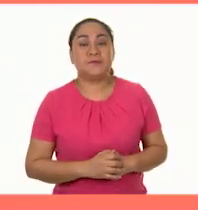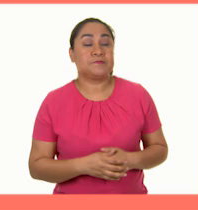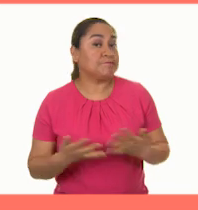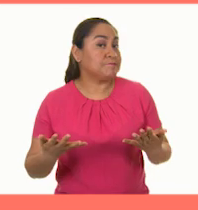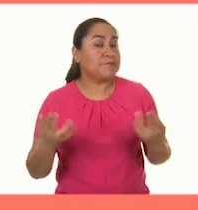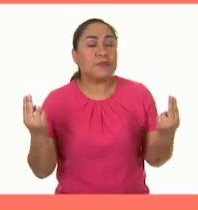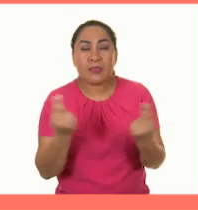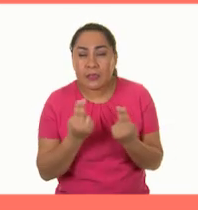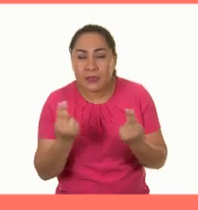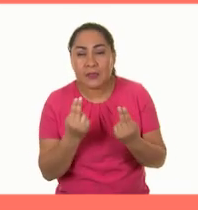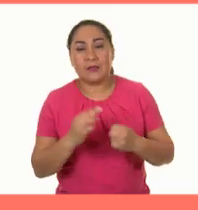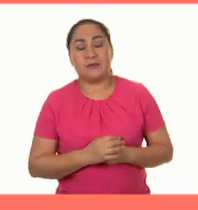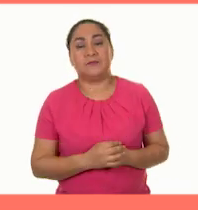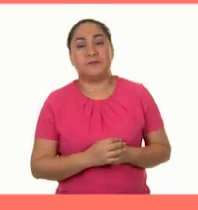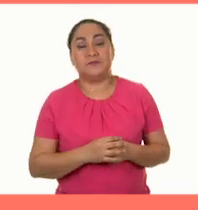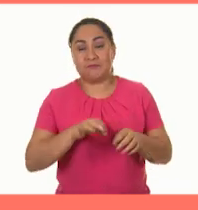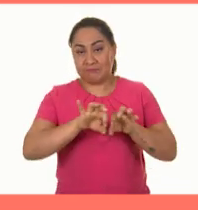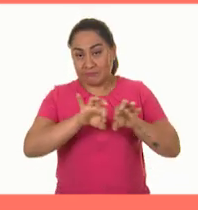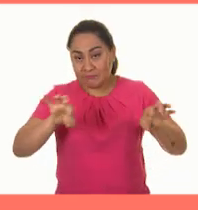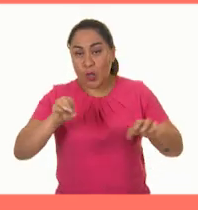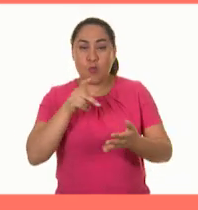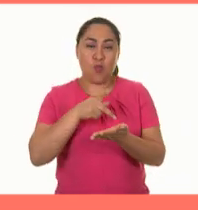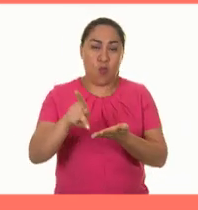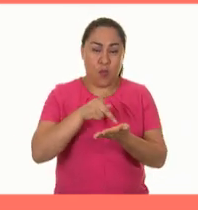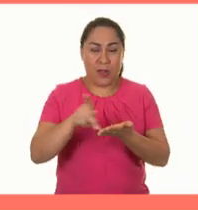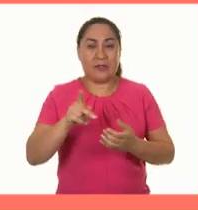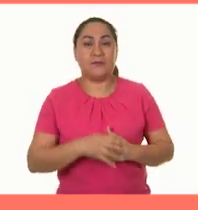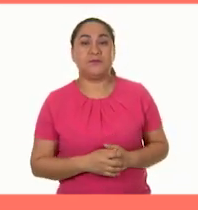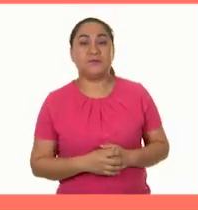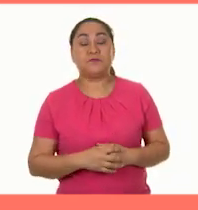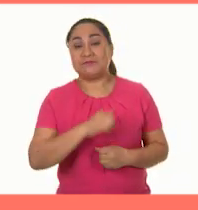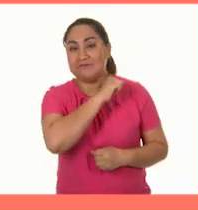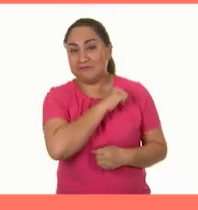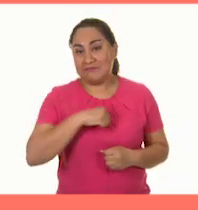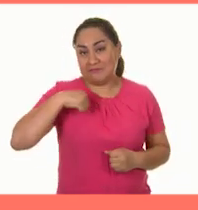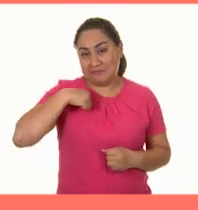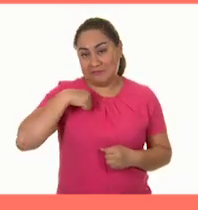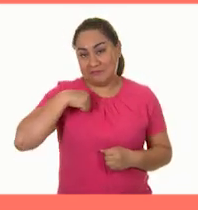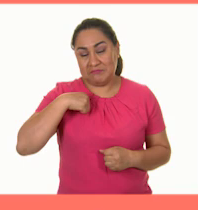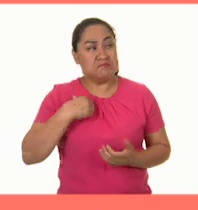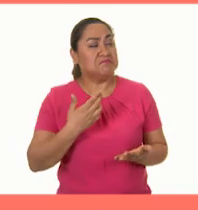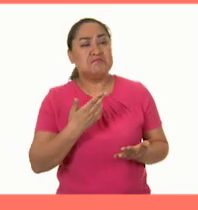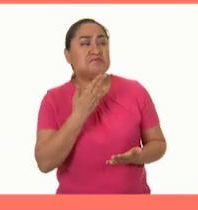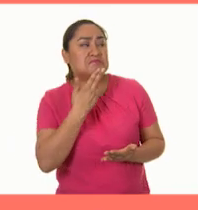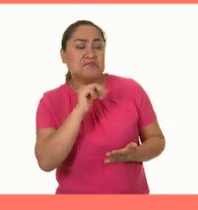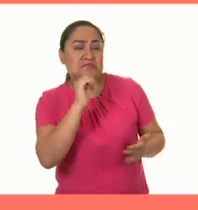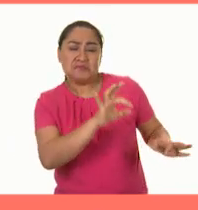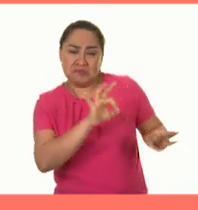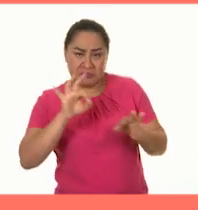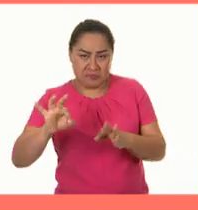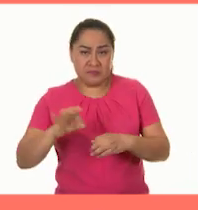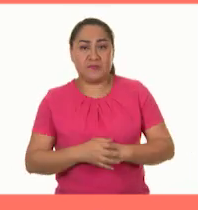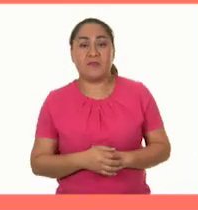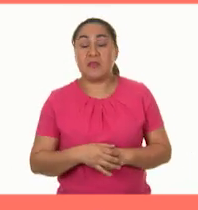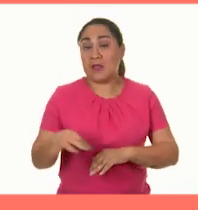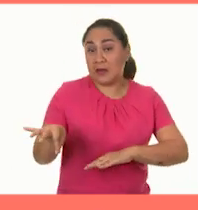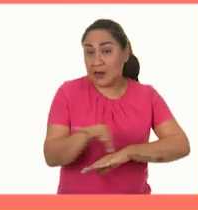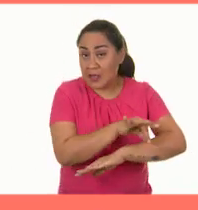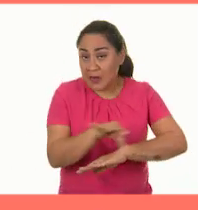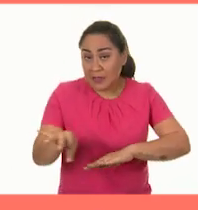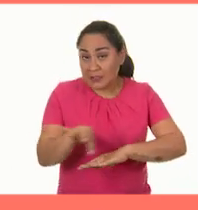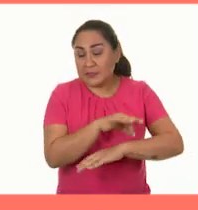Necesitarás un plumón o una pluma, una playera de algodón que ya no uses, una regla